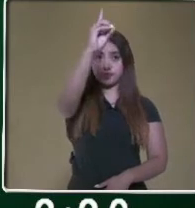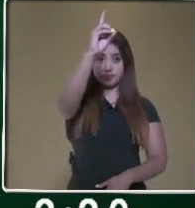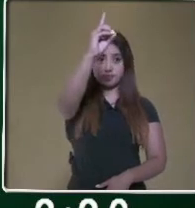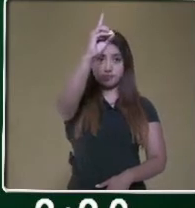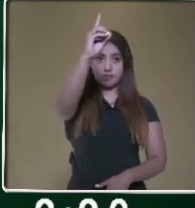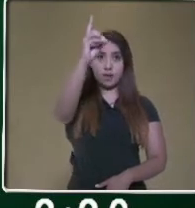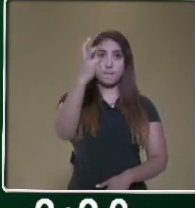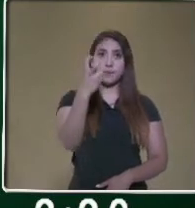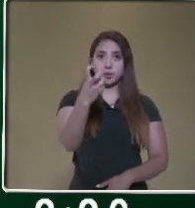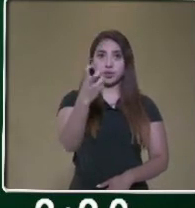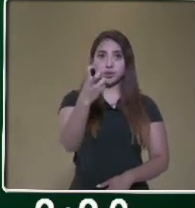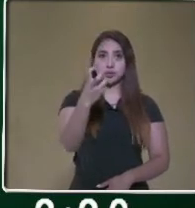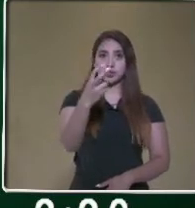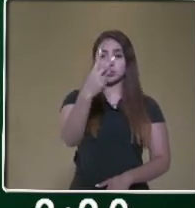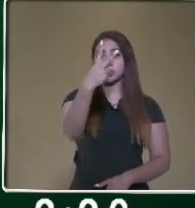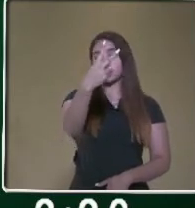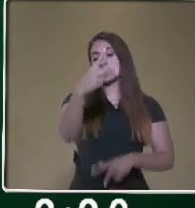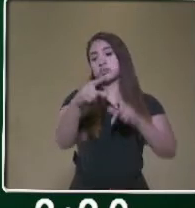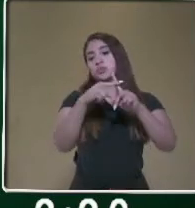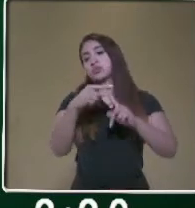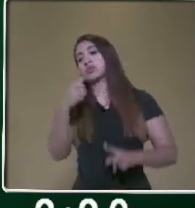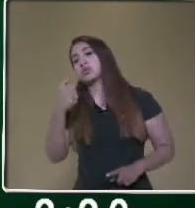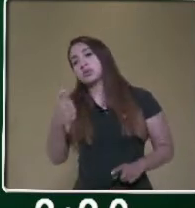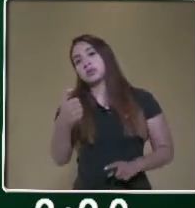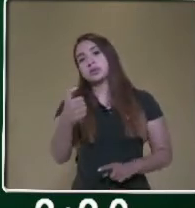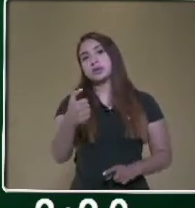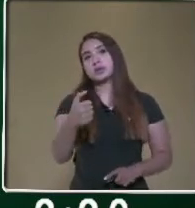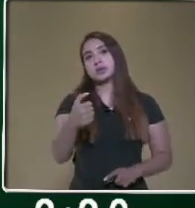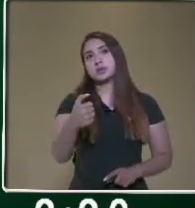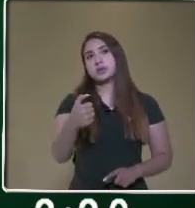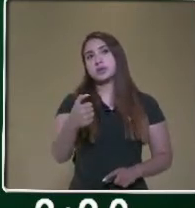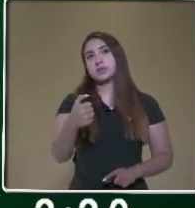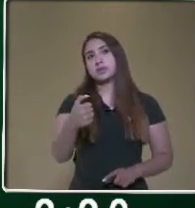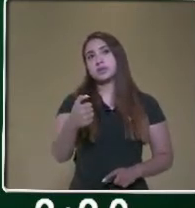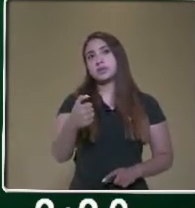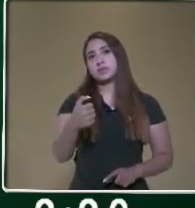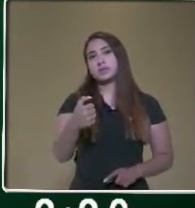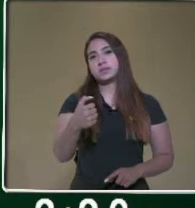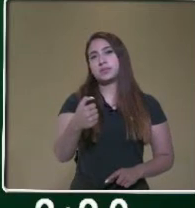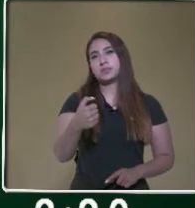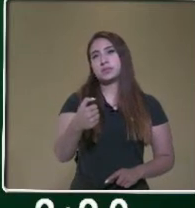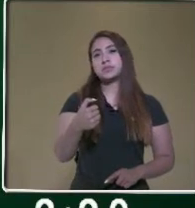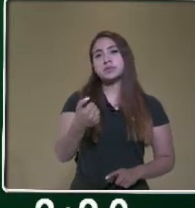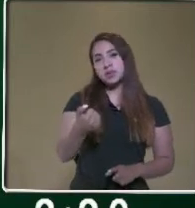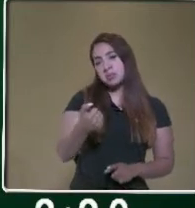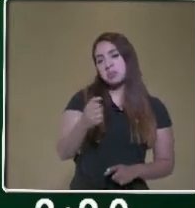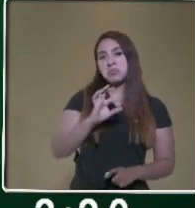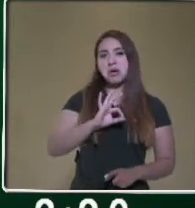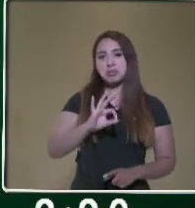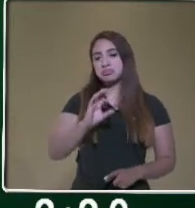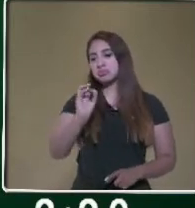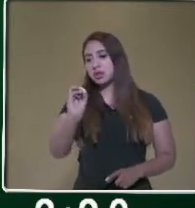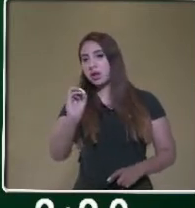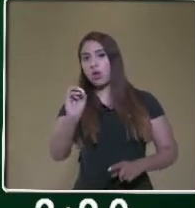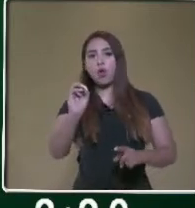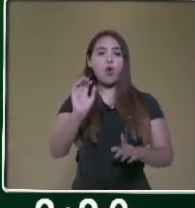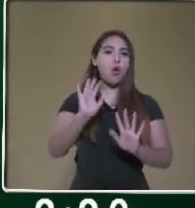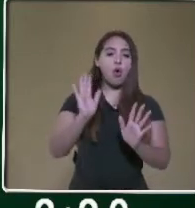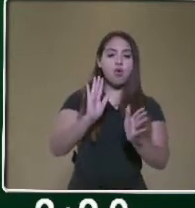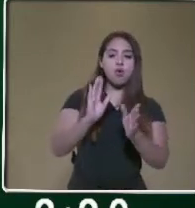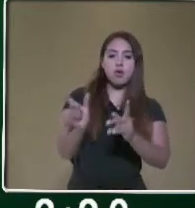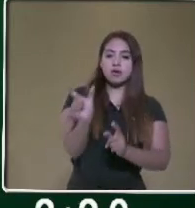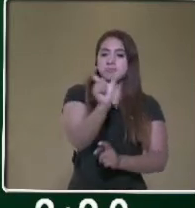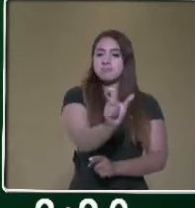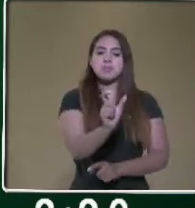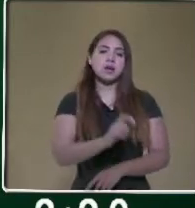Por eso es que 2 por 6 nos da 12, pero dejamos ese espacio con un 0 o en blanco. Y después multiplicamos el 2